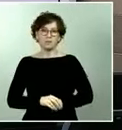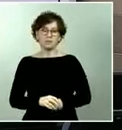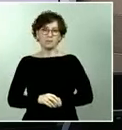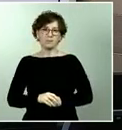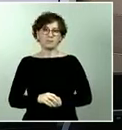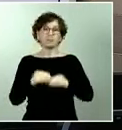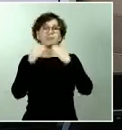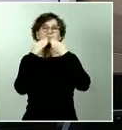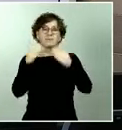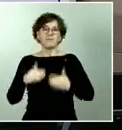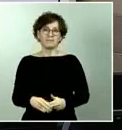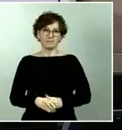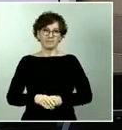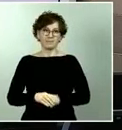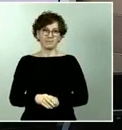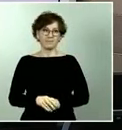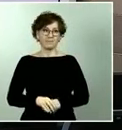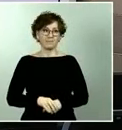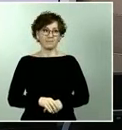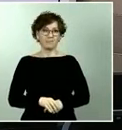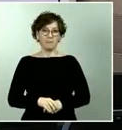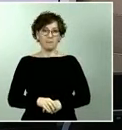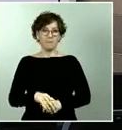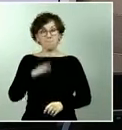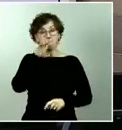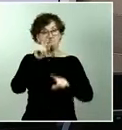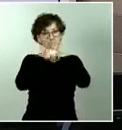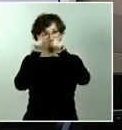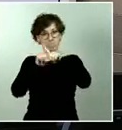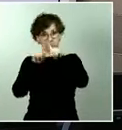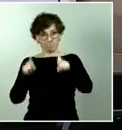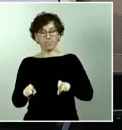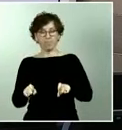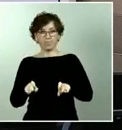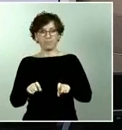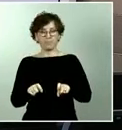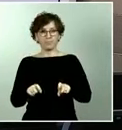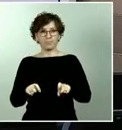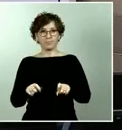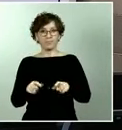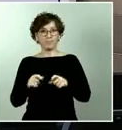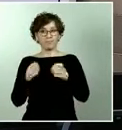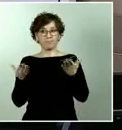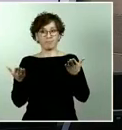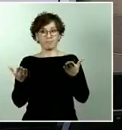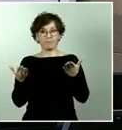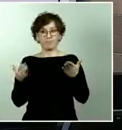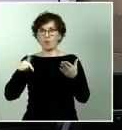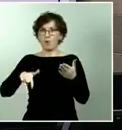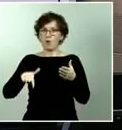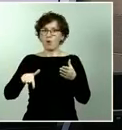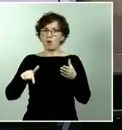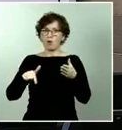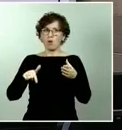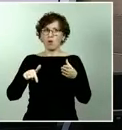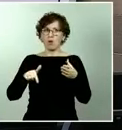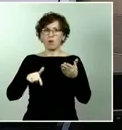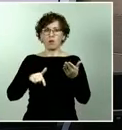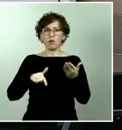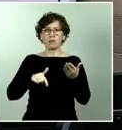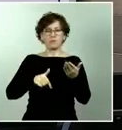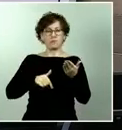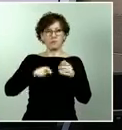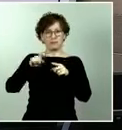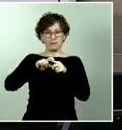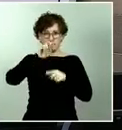Damos paso, por tanto, a las preguntas. Ministros, pues vamos allá en un grupo hoy compuesto por los siguientes medios de comunicación. Televisión Española,